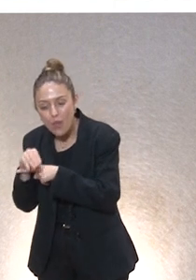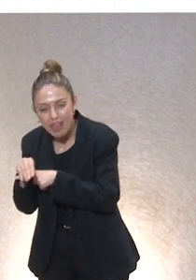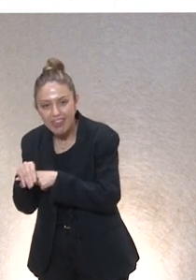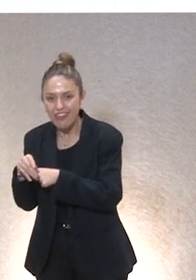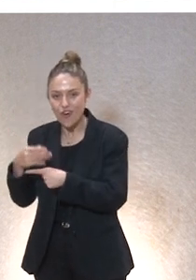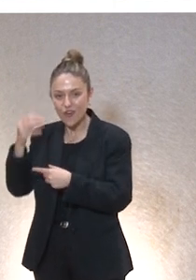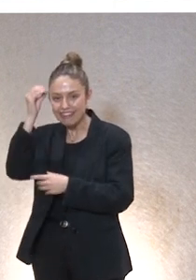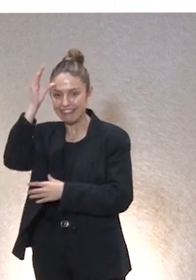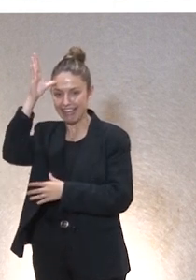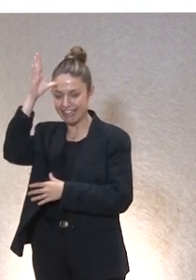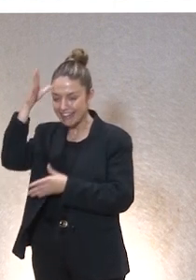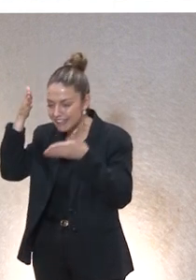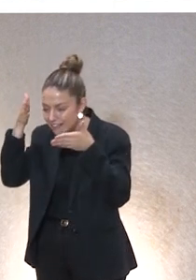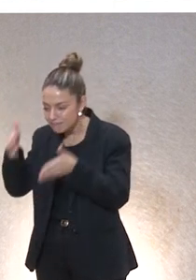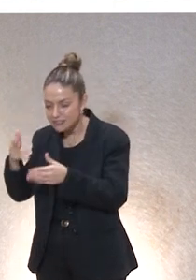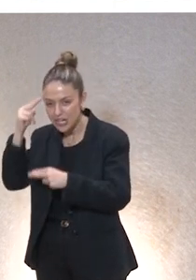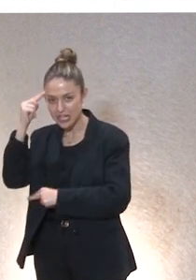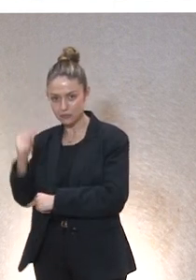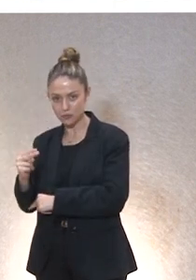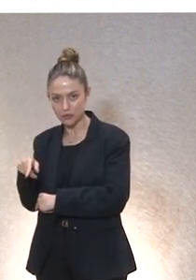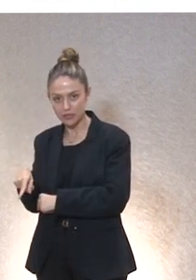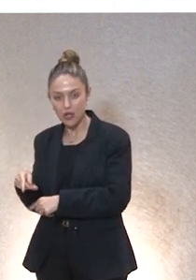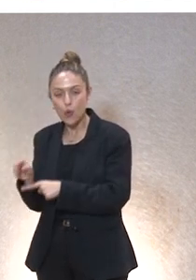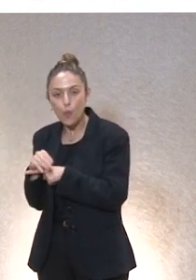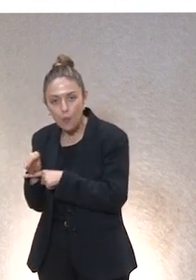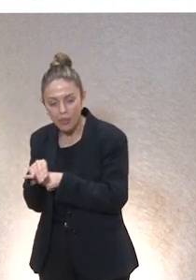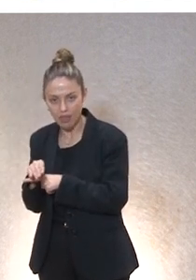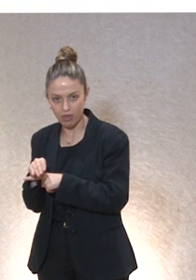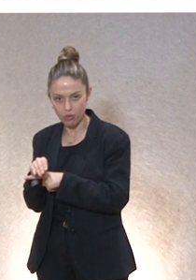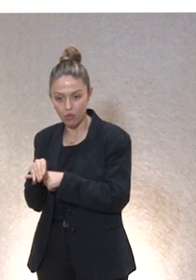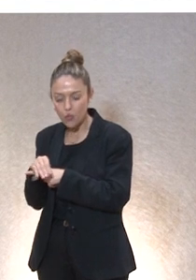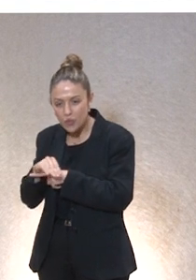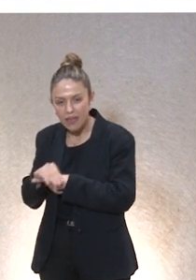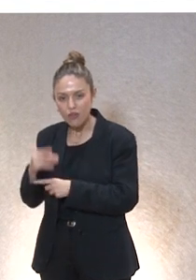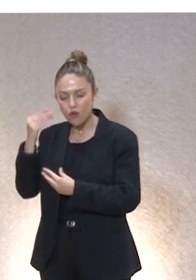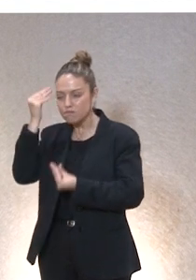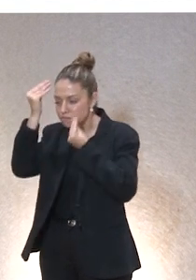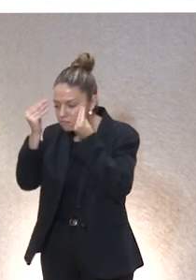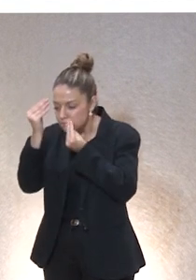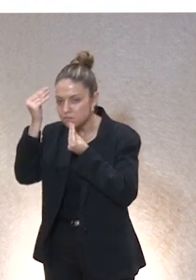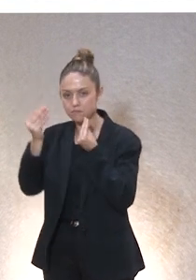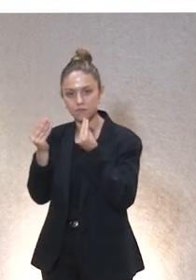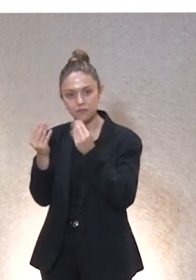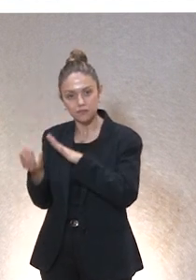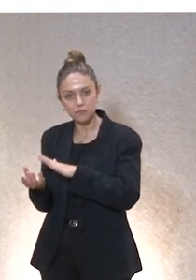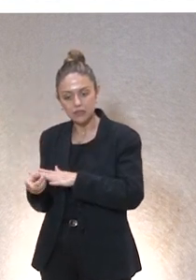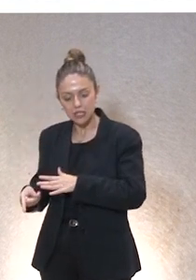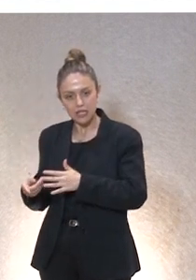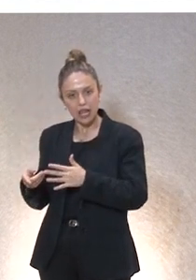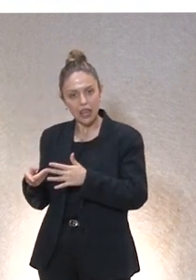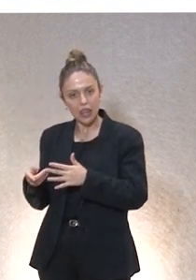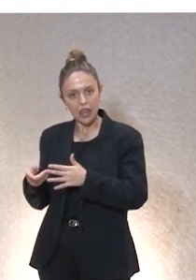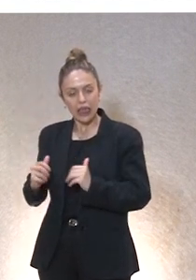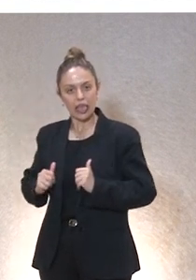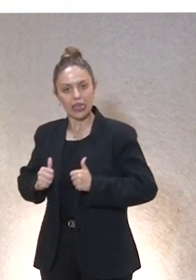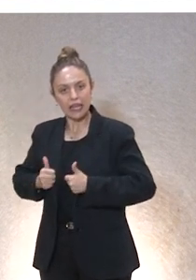mi juicio sería un cuidado generativo. Este cuidado reflexivo y este cuidado generativo tiene sus raíces en